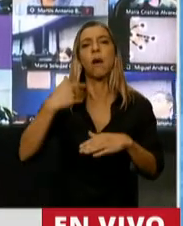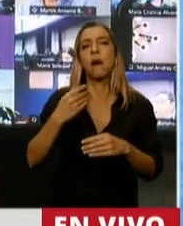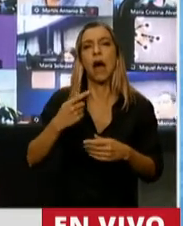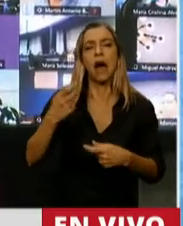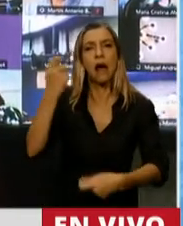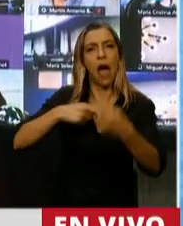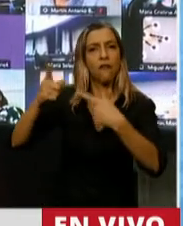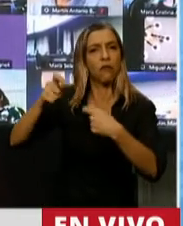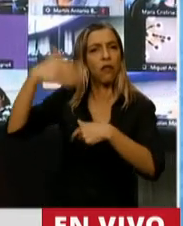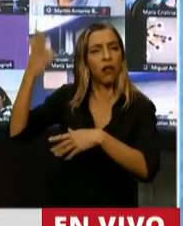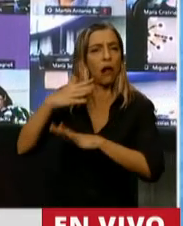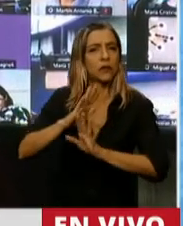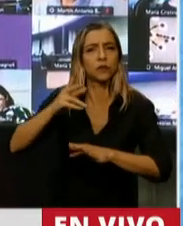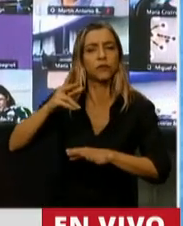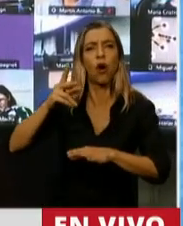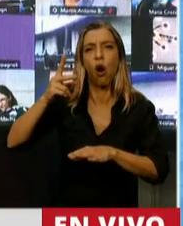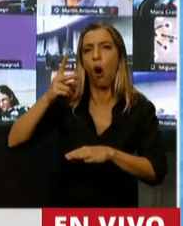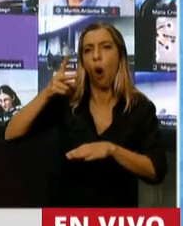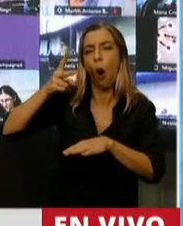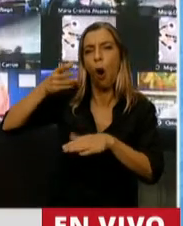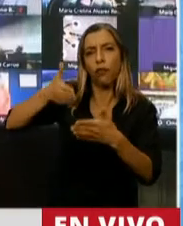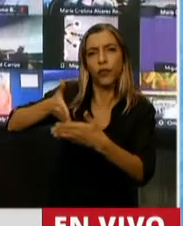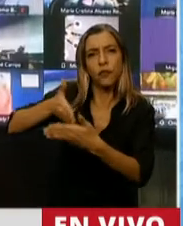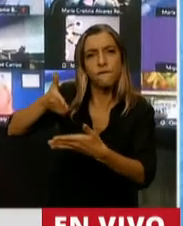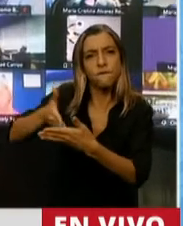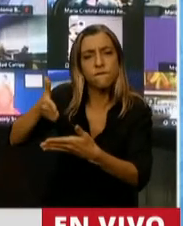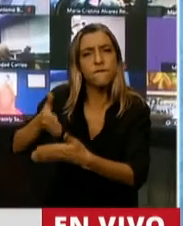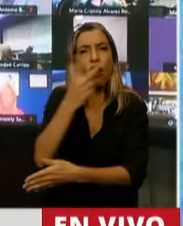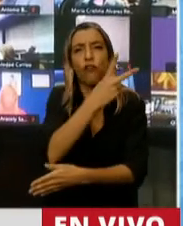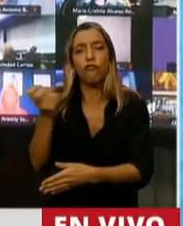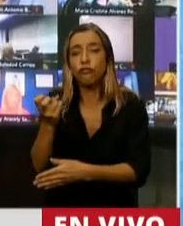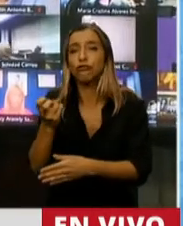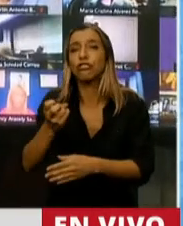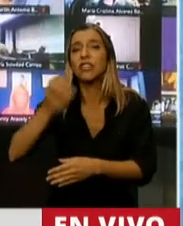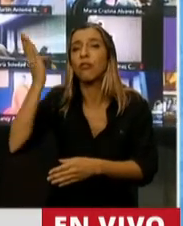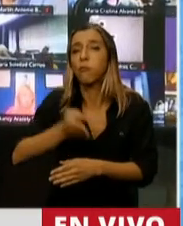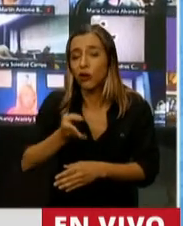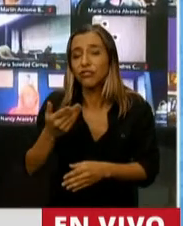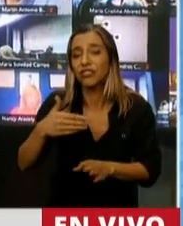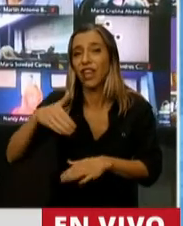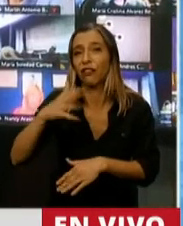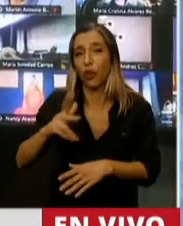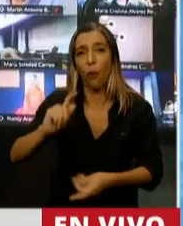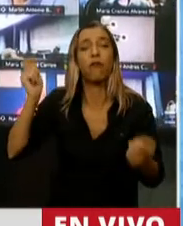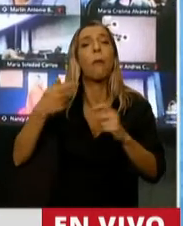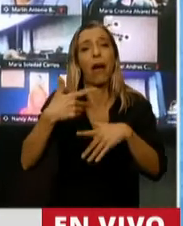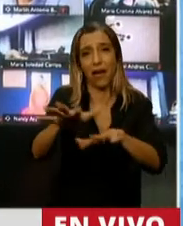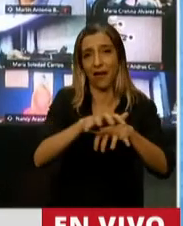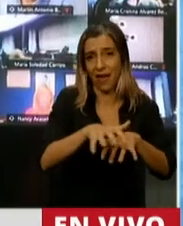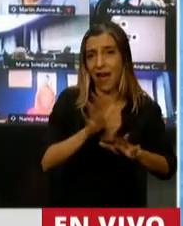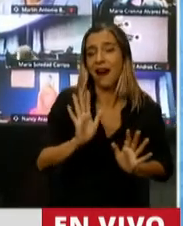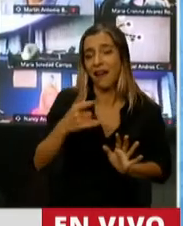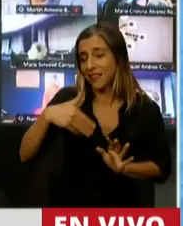en este gobierno que se va a incrementar el 200% la brecha cambiaria para el agro. Se va a modificar